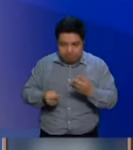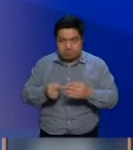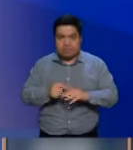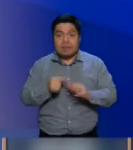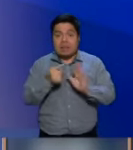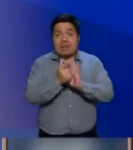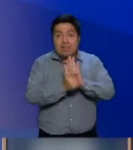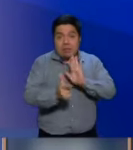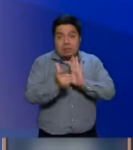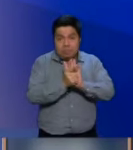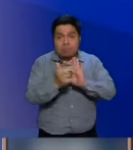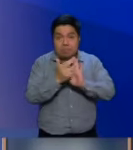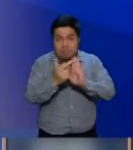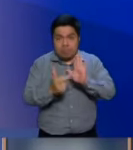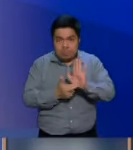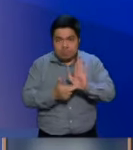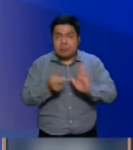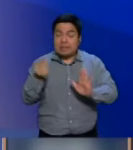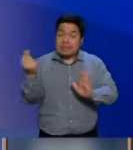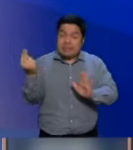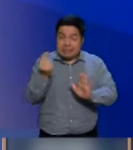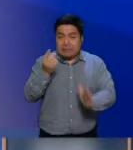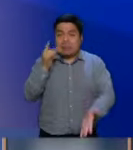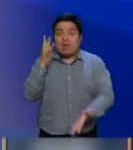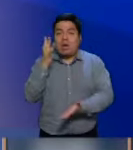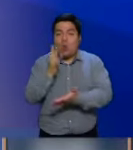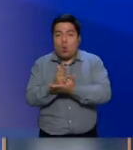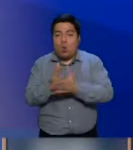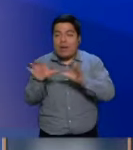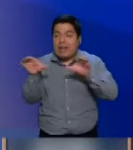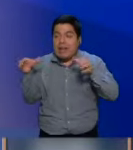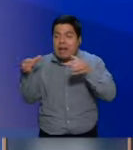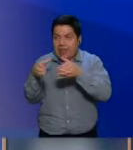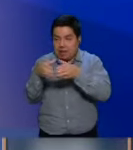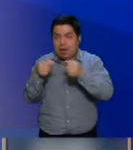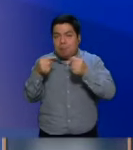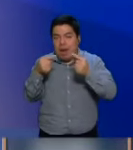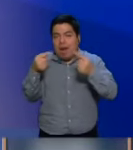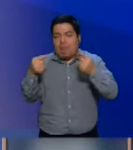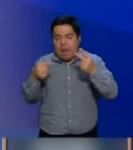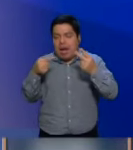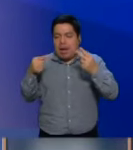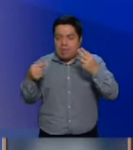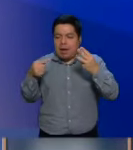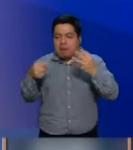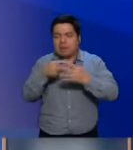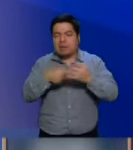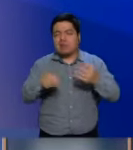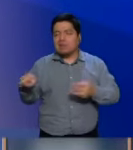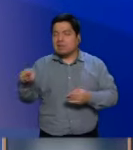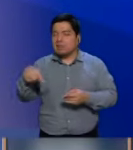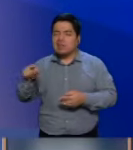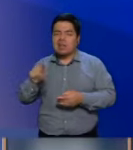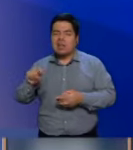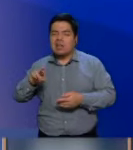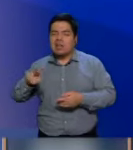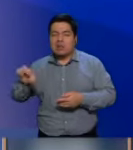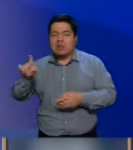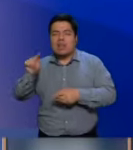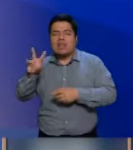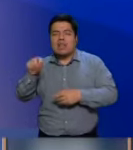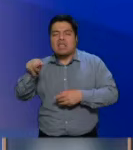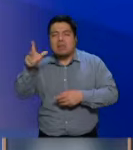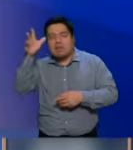cambio en la ley, tengo que decir, debe ser facultad únicamente del Congreso. Y así podríamos estarnos una hora desmintiendo los dichos de La Torre y de TV Azteca,